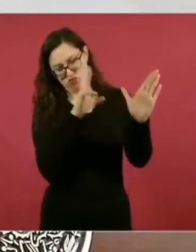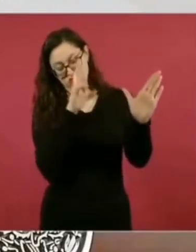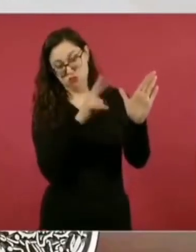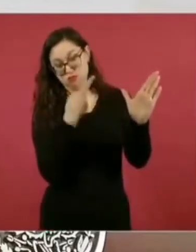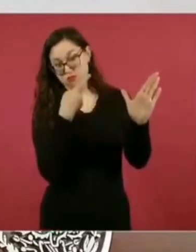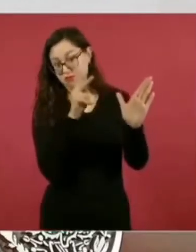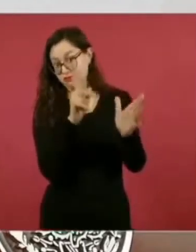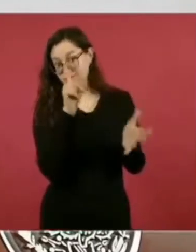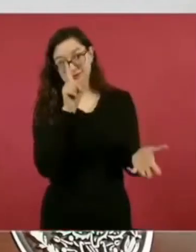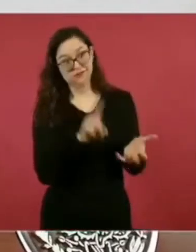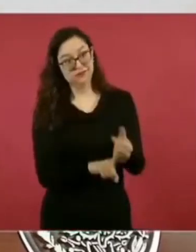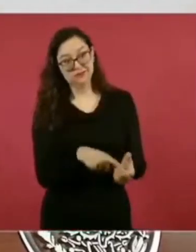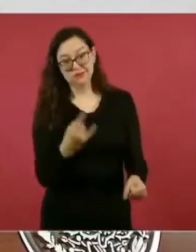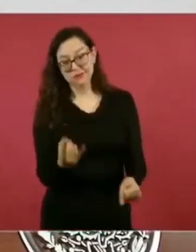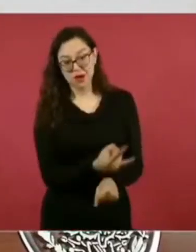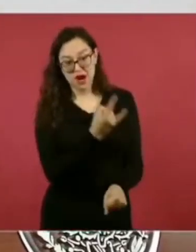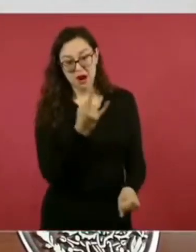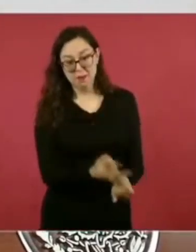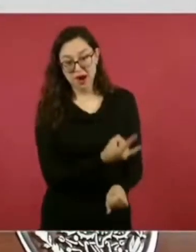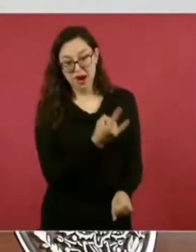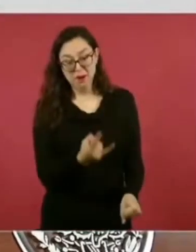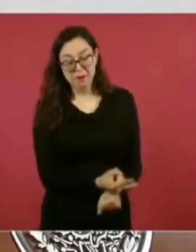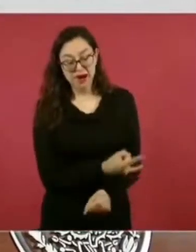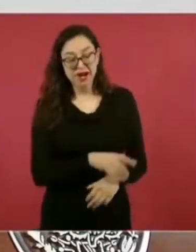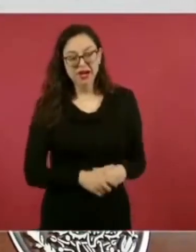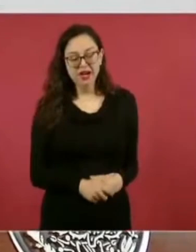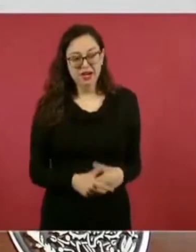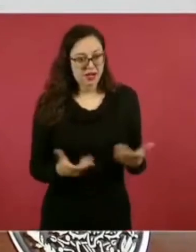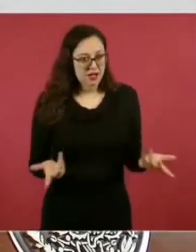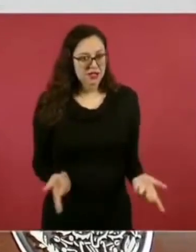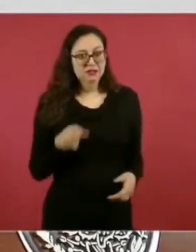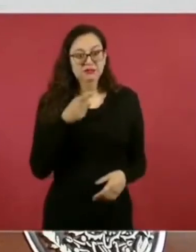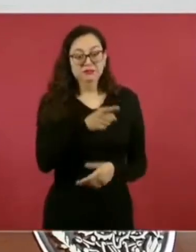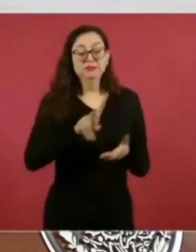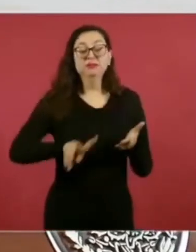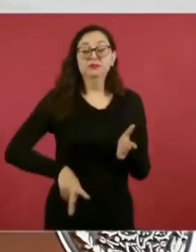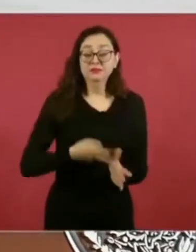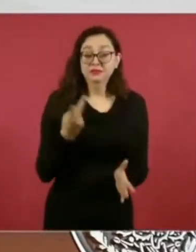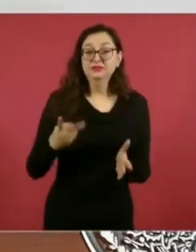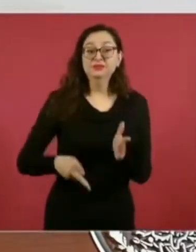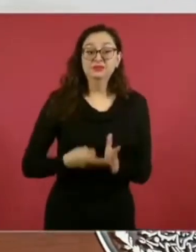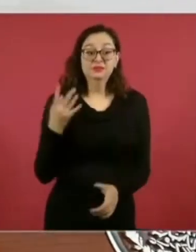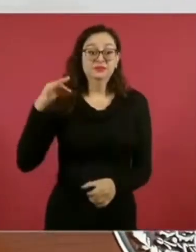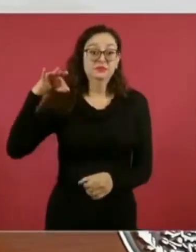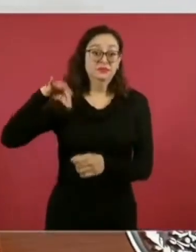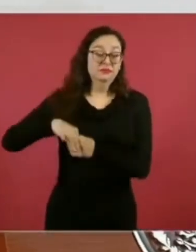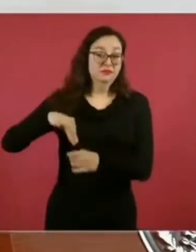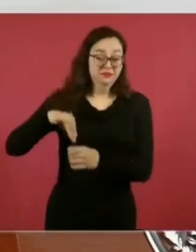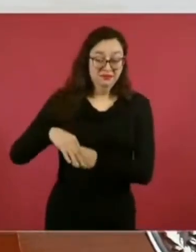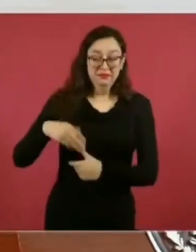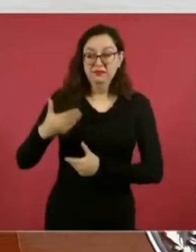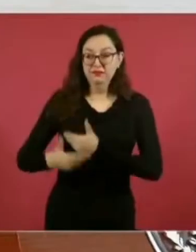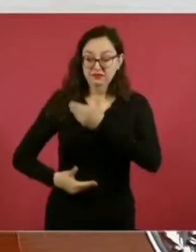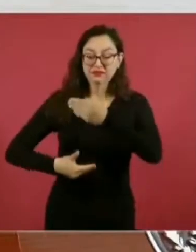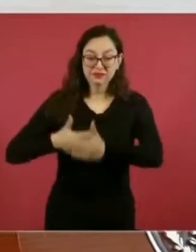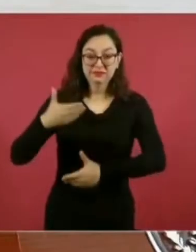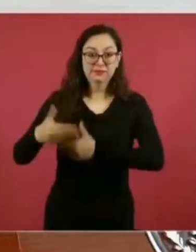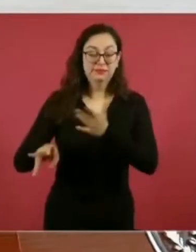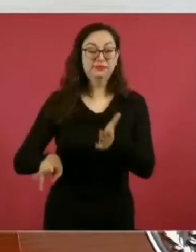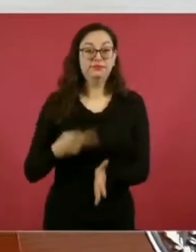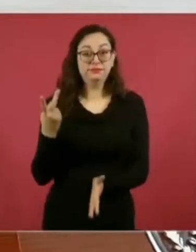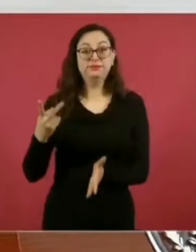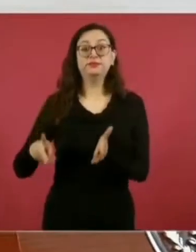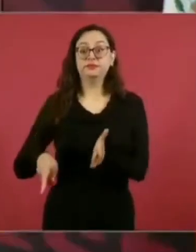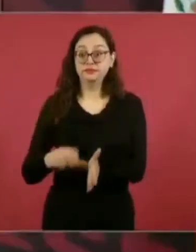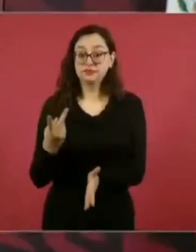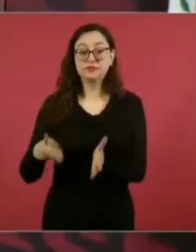de cumplir con el protocolo constitucional,